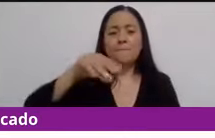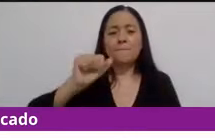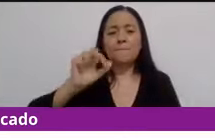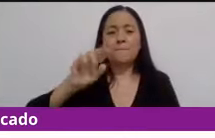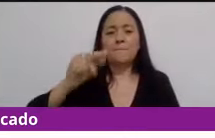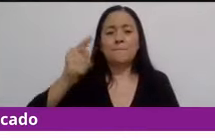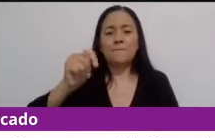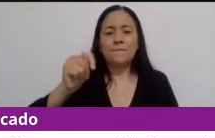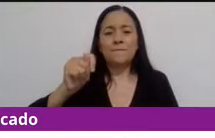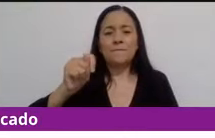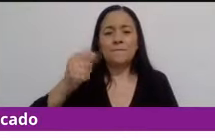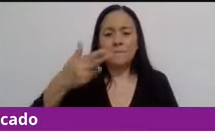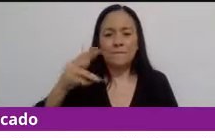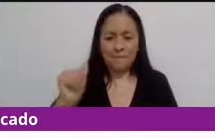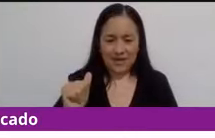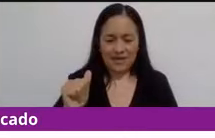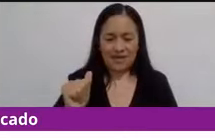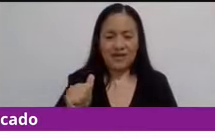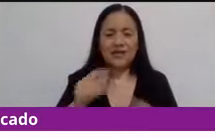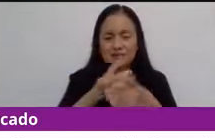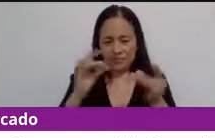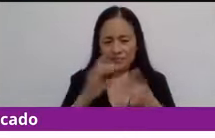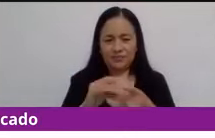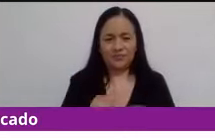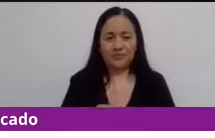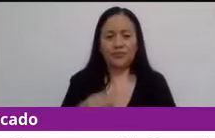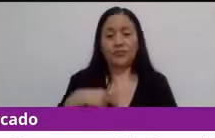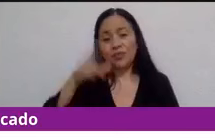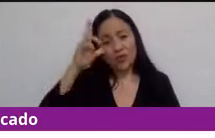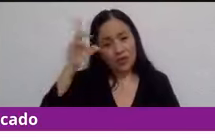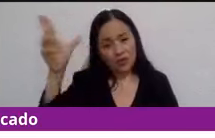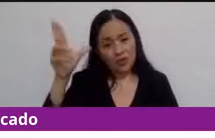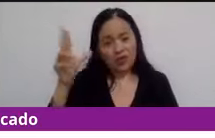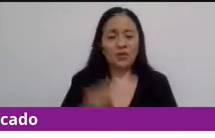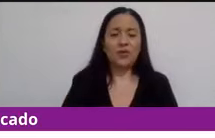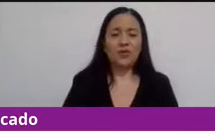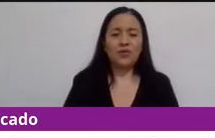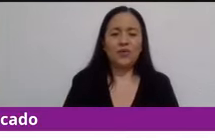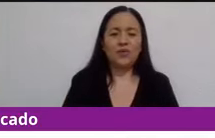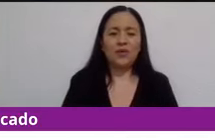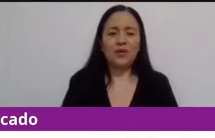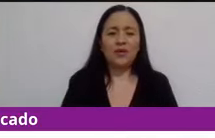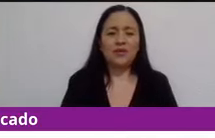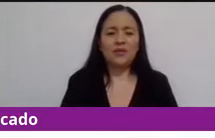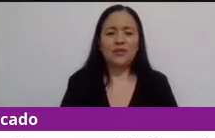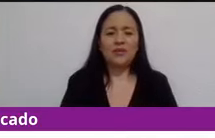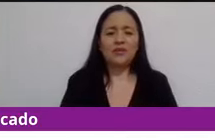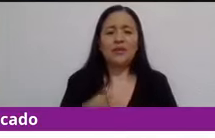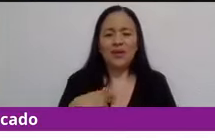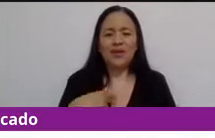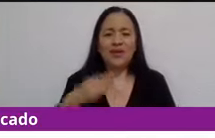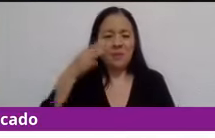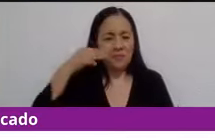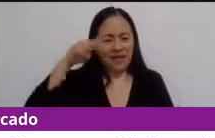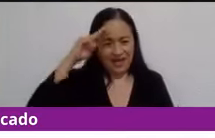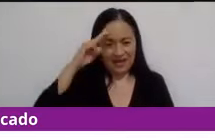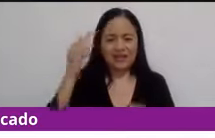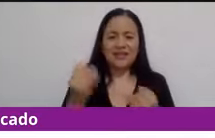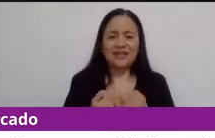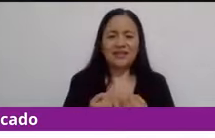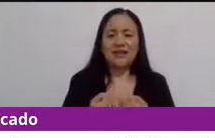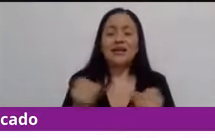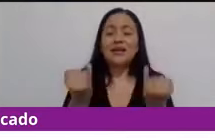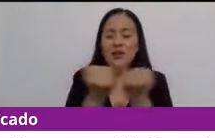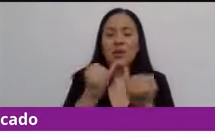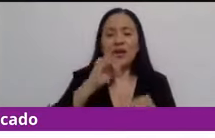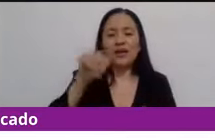y dice así. Hola, maestra Norma. Muy buenas tardes, magistrada. Querida Margarita y muy bienvenido a nuestro amigo Javier.